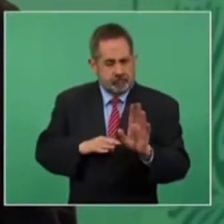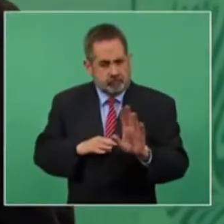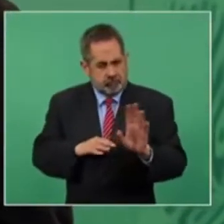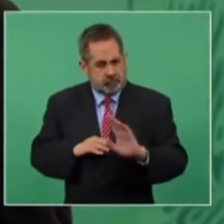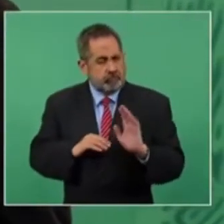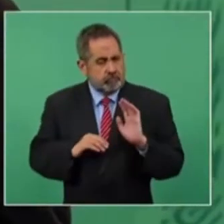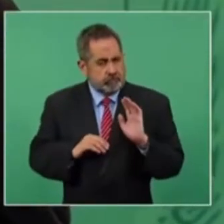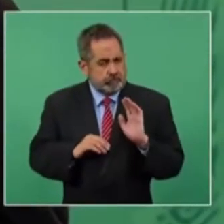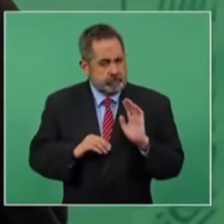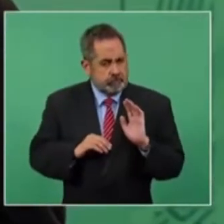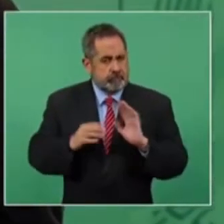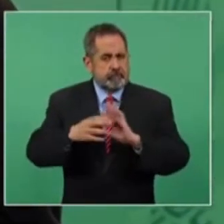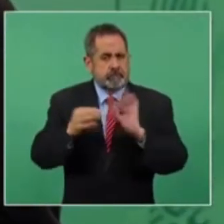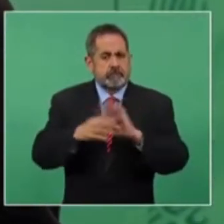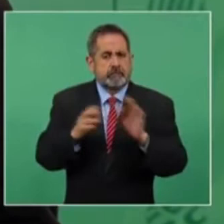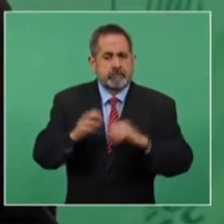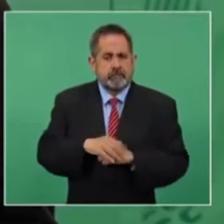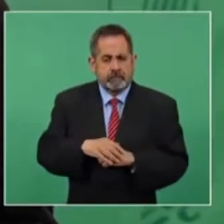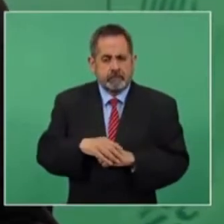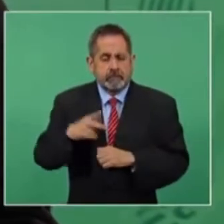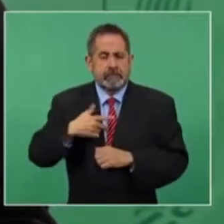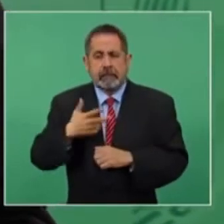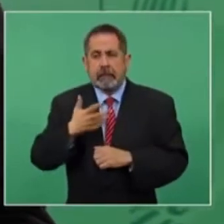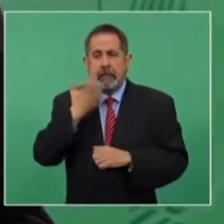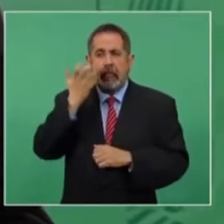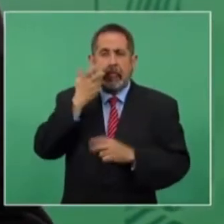no hablo mal tanteo,